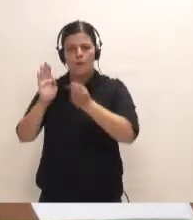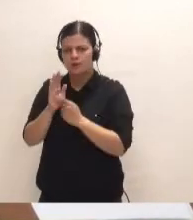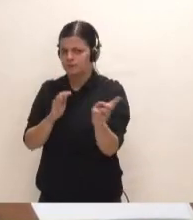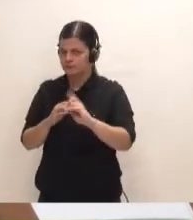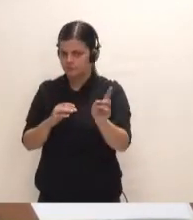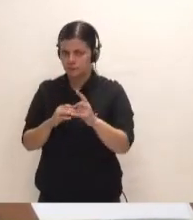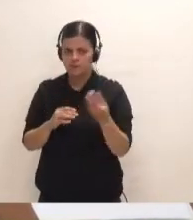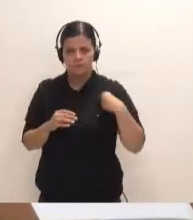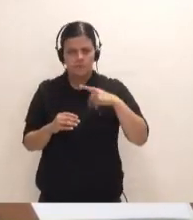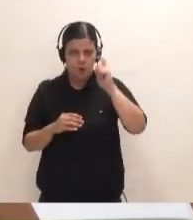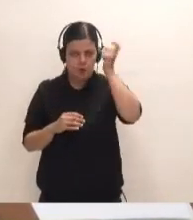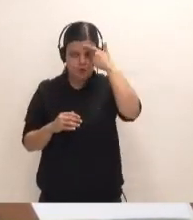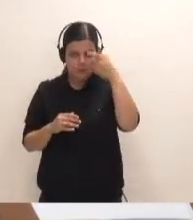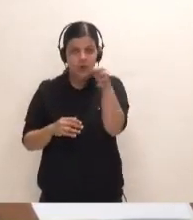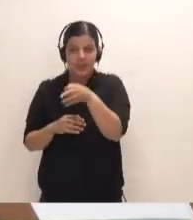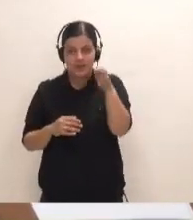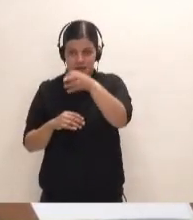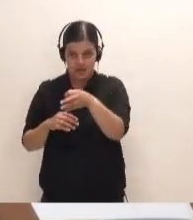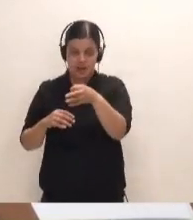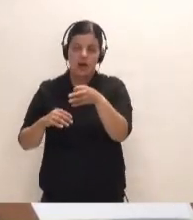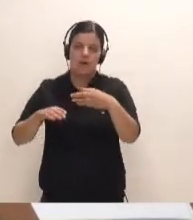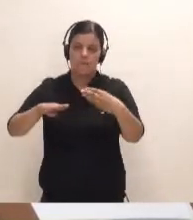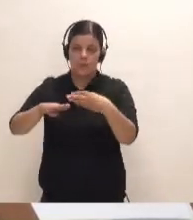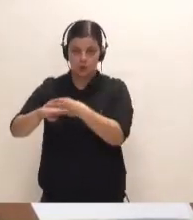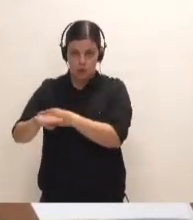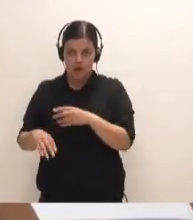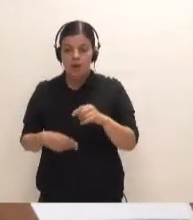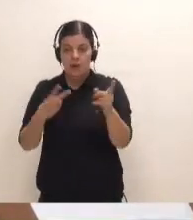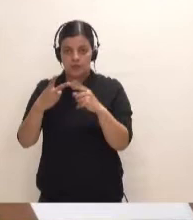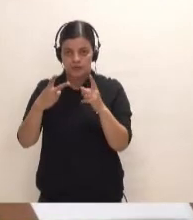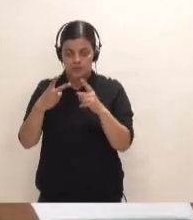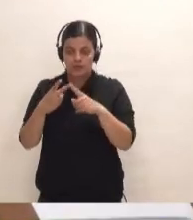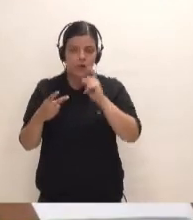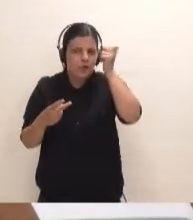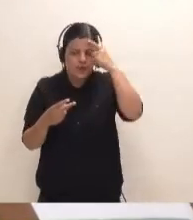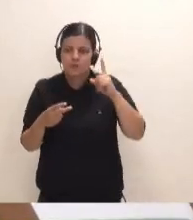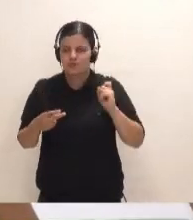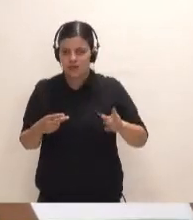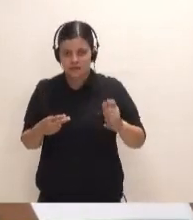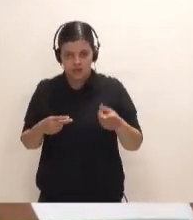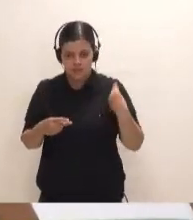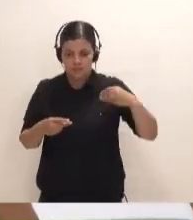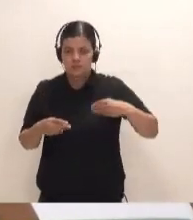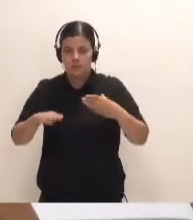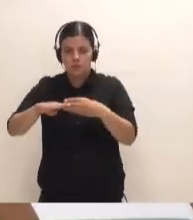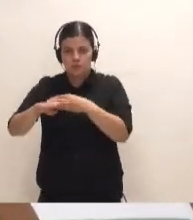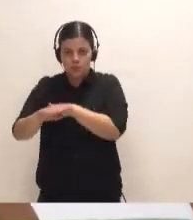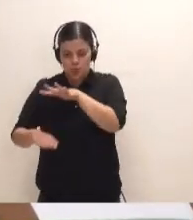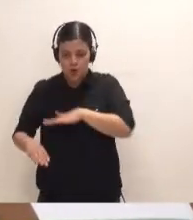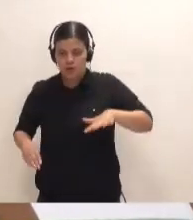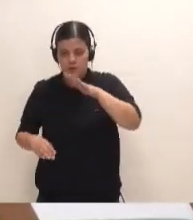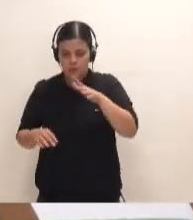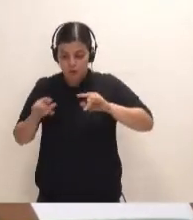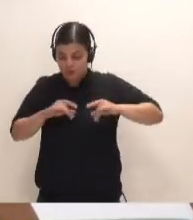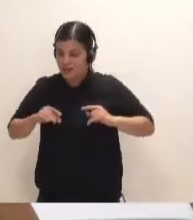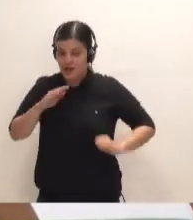sino que mantengan el concepto de isla portuaria. La alternativa 2, se ajusta al concepto tradicional de puerto costero con la mayor parte de su zona de servicio